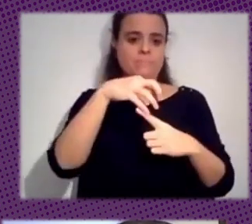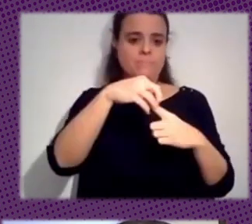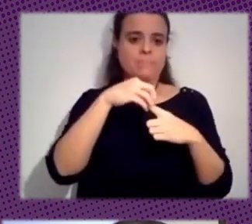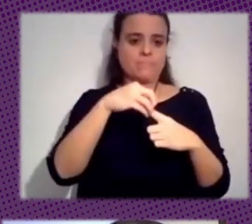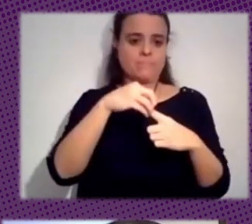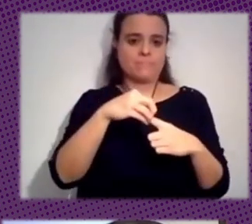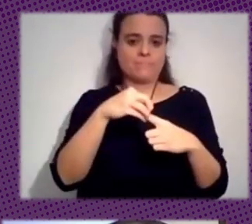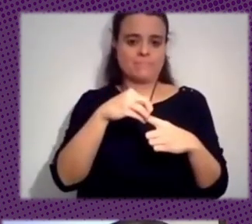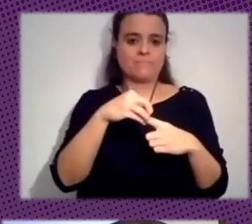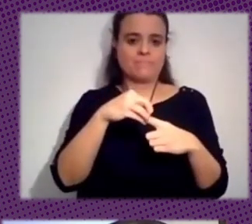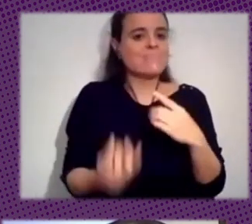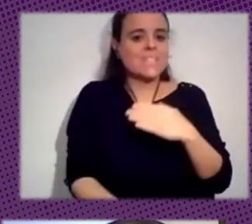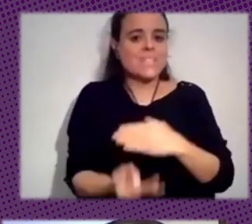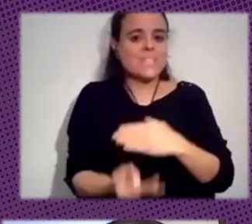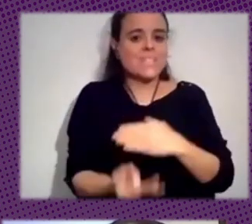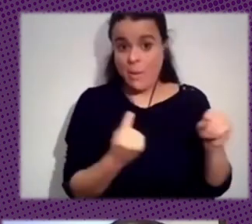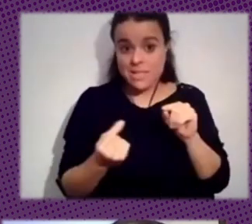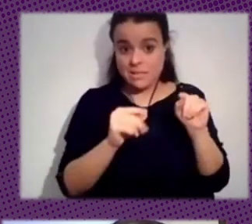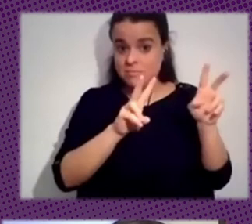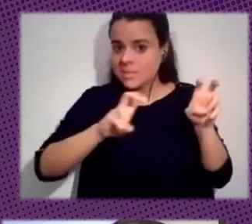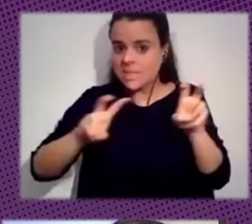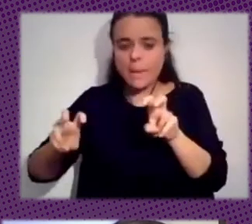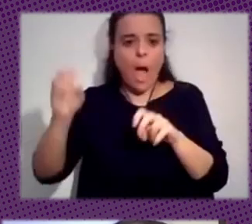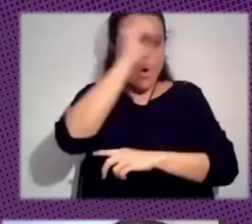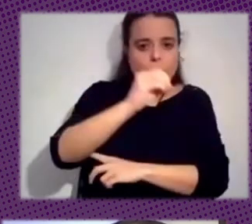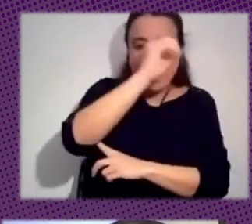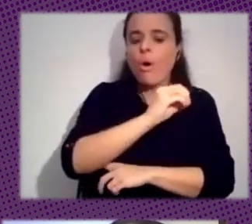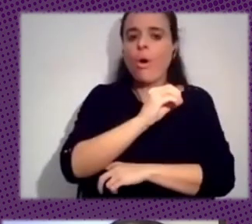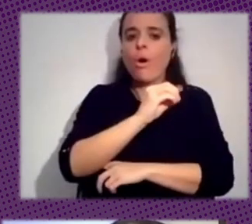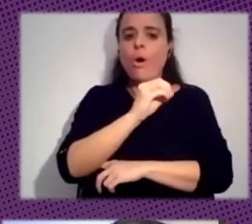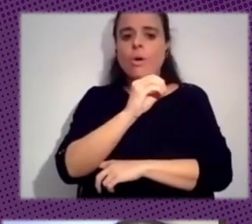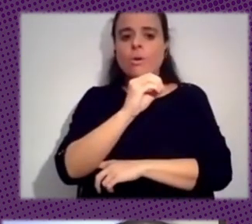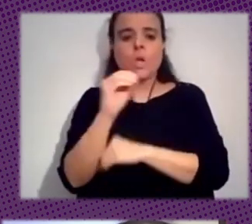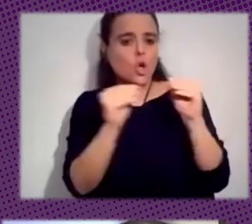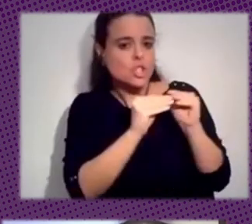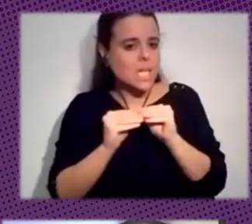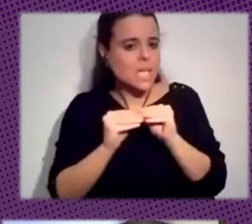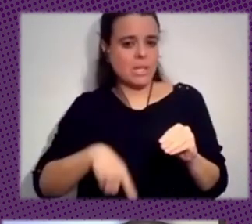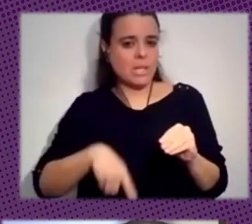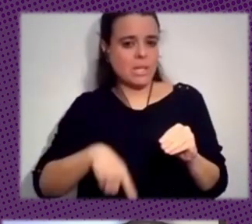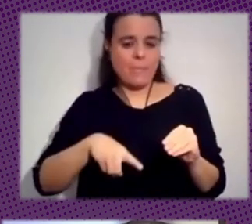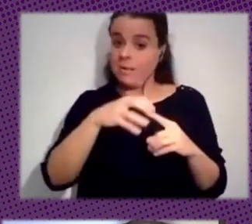haya debate sobre este asunto que haya opinión que haya consenso como decía Beatriz yo creo que es la clave